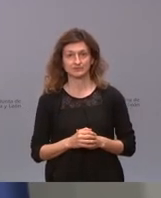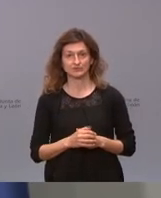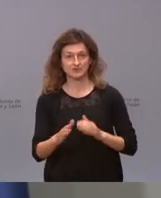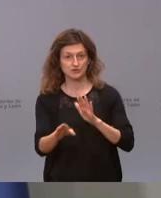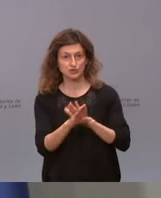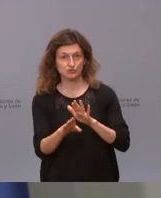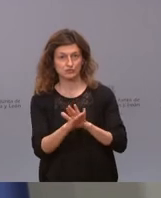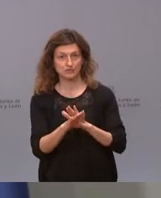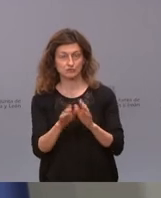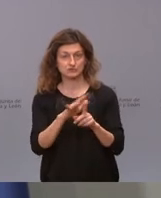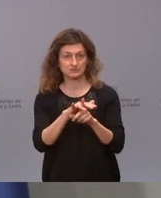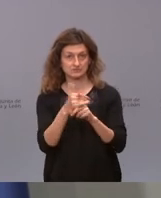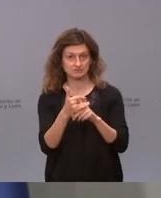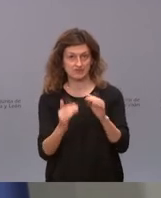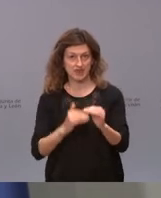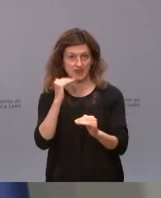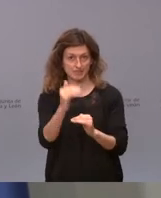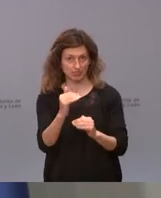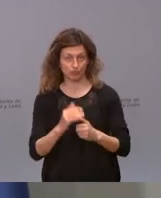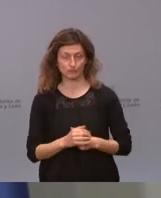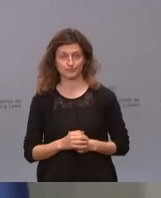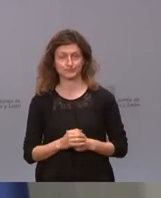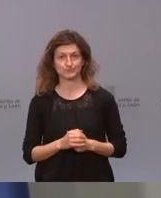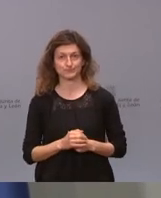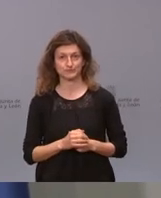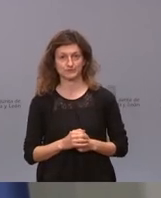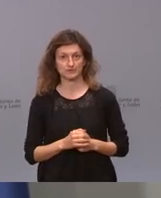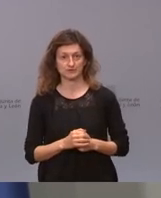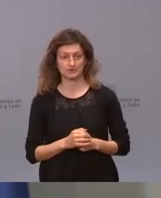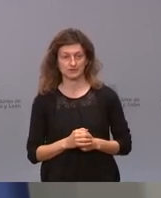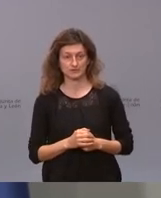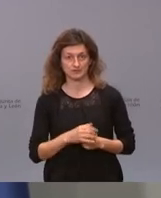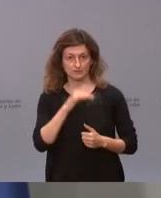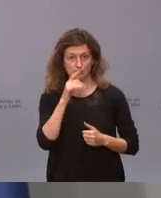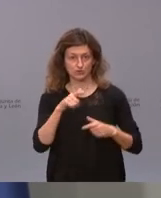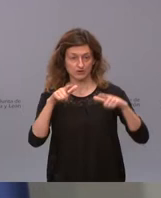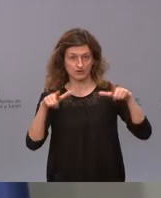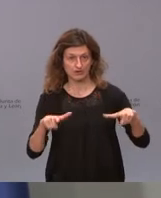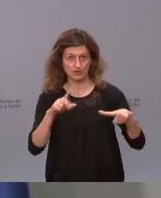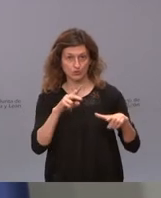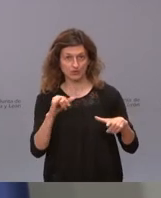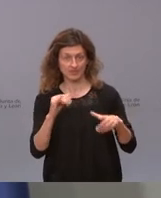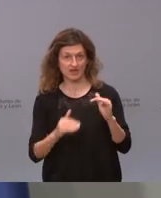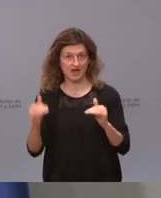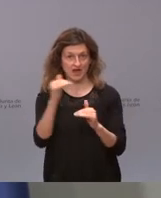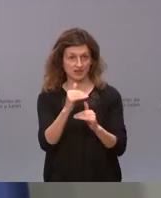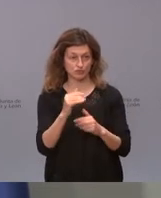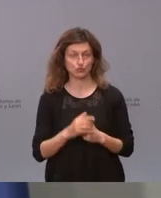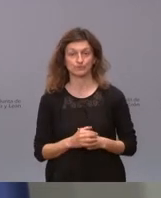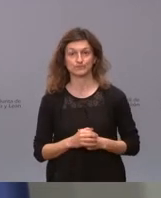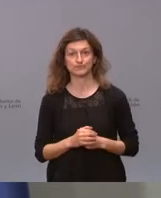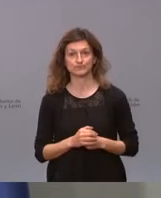nivel de alerta elevado, continuamos teniendo un nivel de saturación en nuestras unidades de cuidados intensivos alto, está bajando